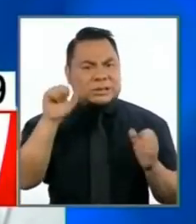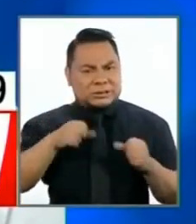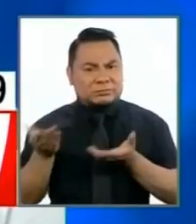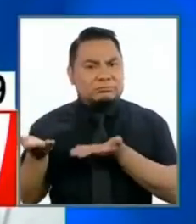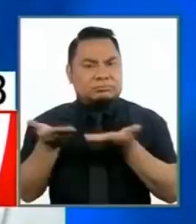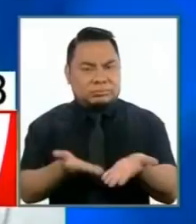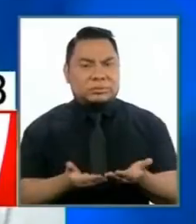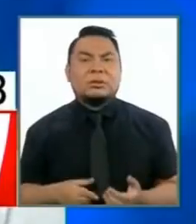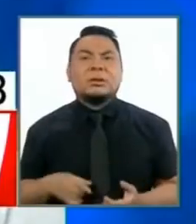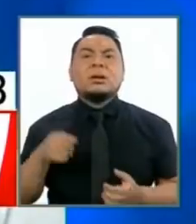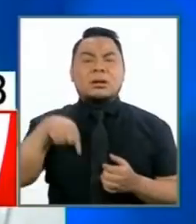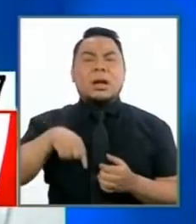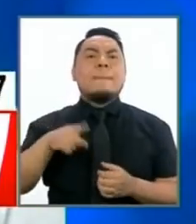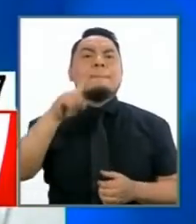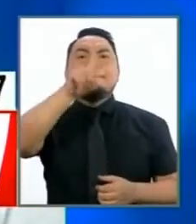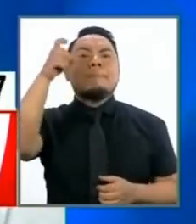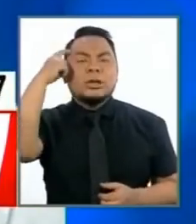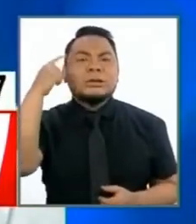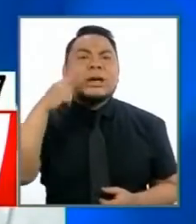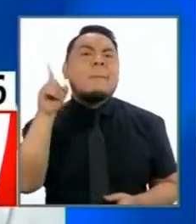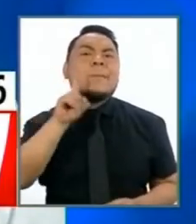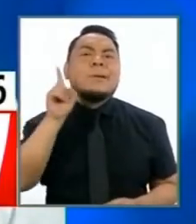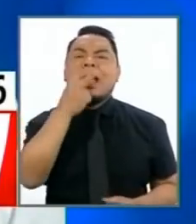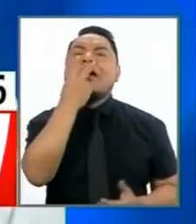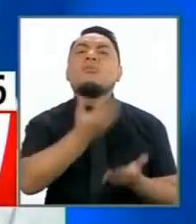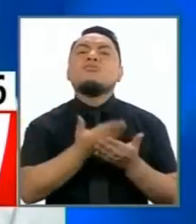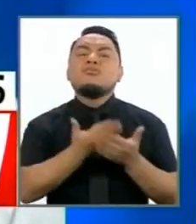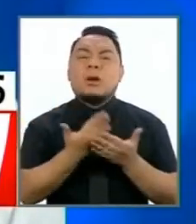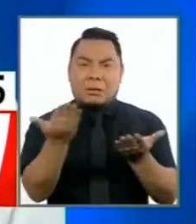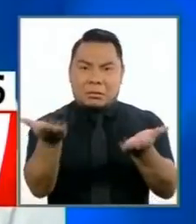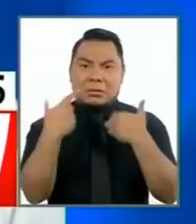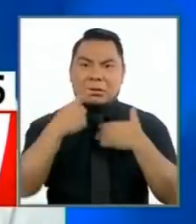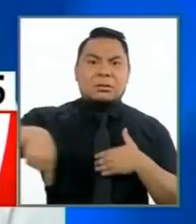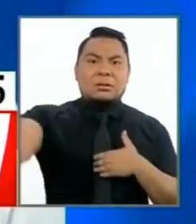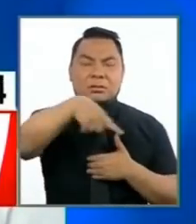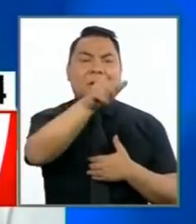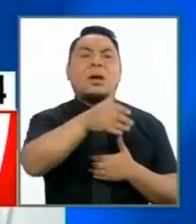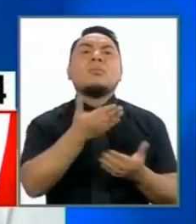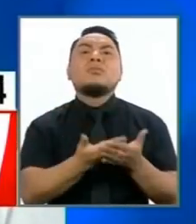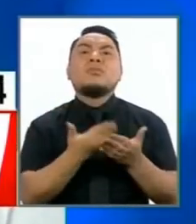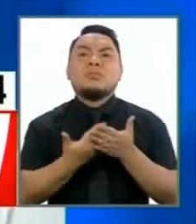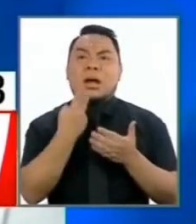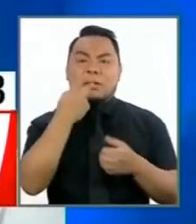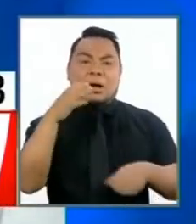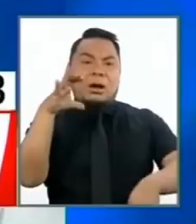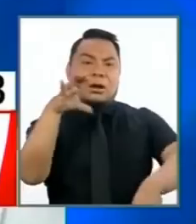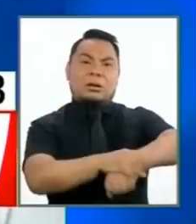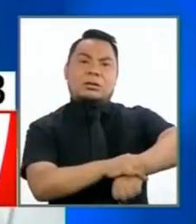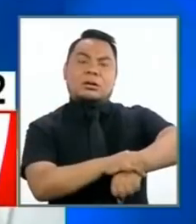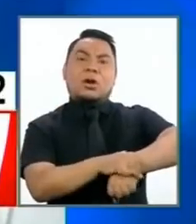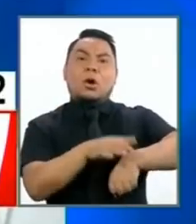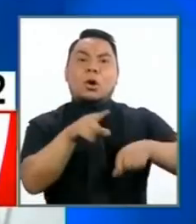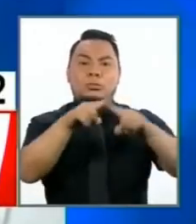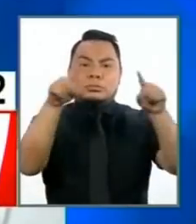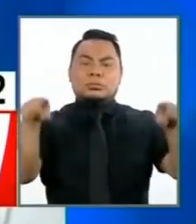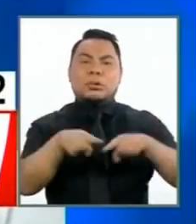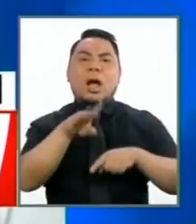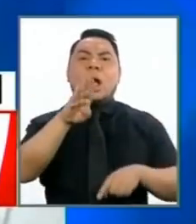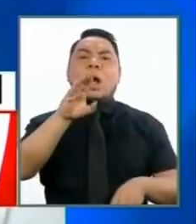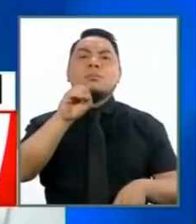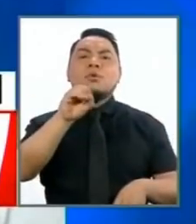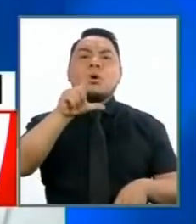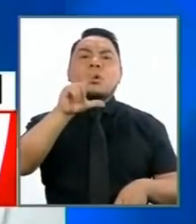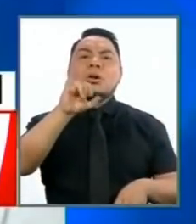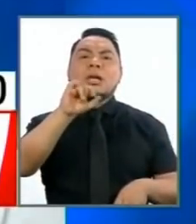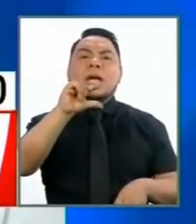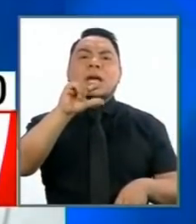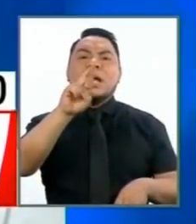para los políticos mentirosos haberles reto a estos señores que se sometan a la prueba del polígrafo